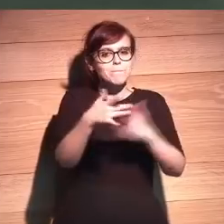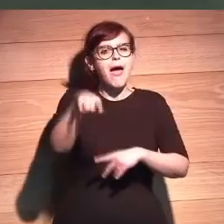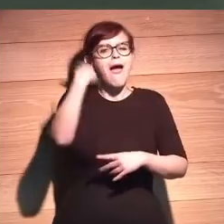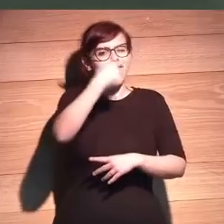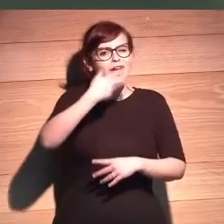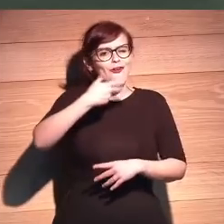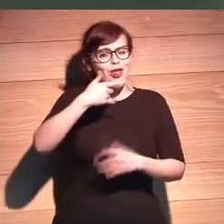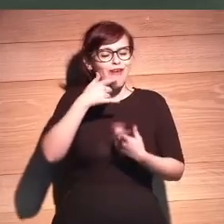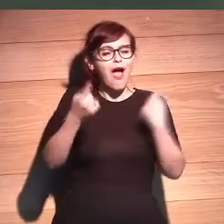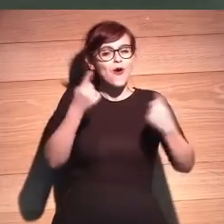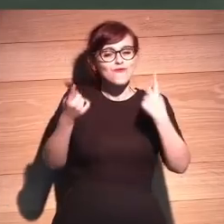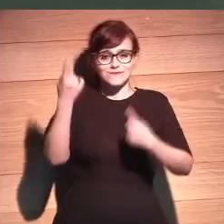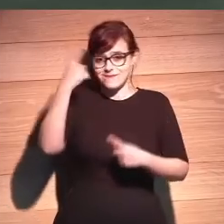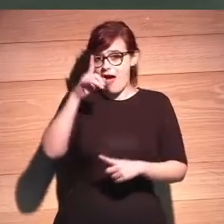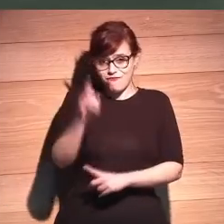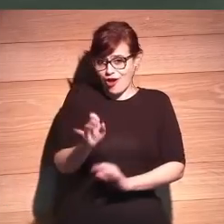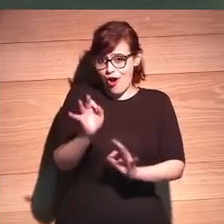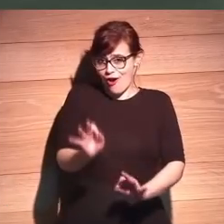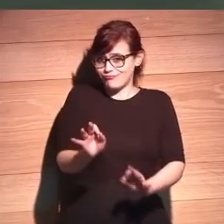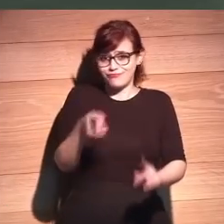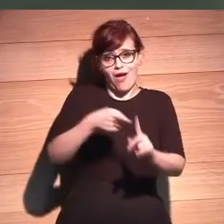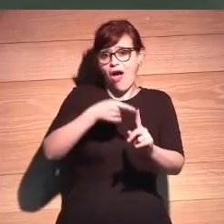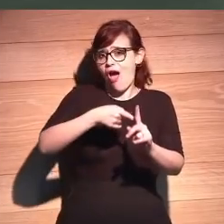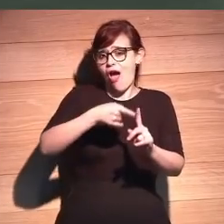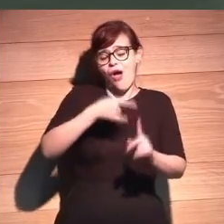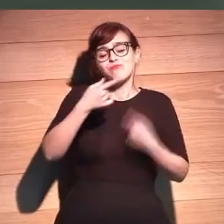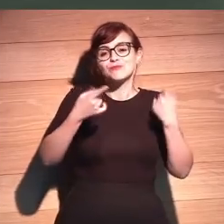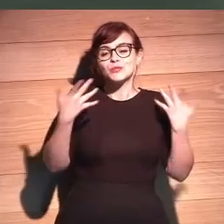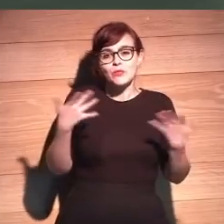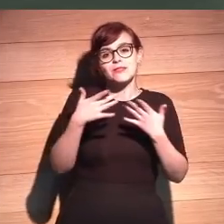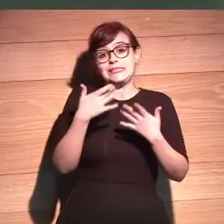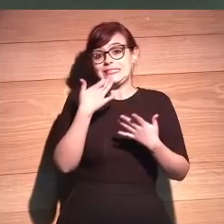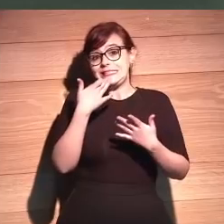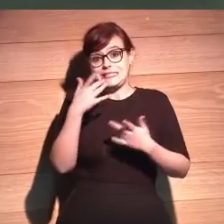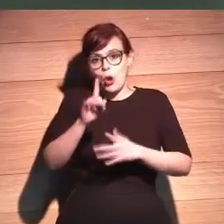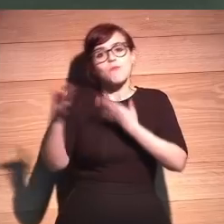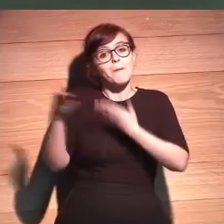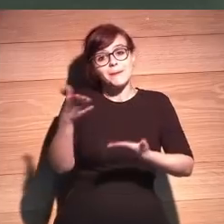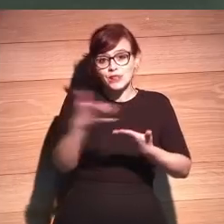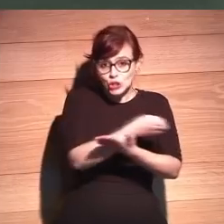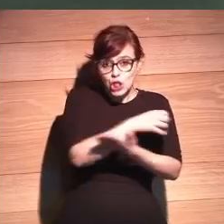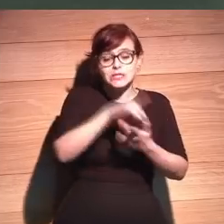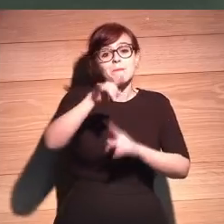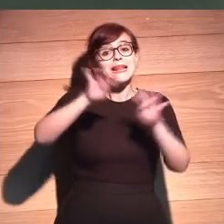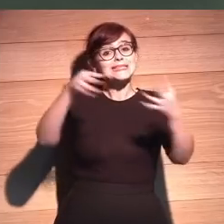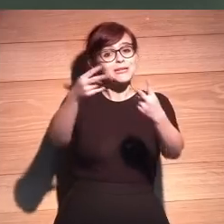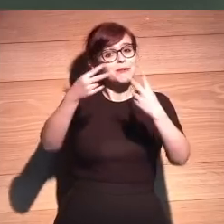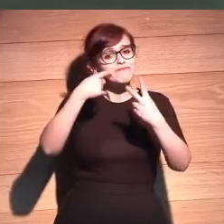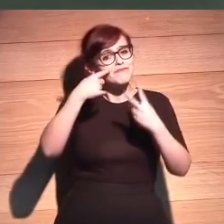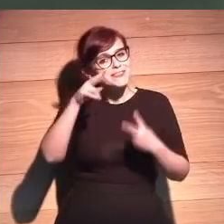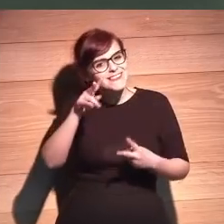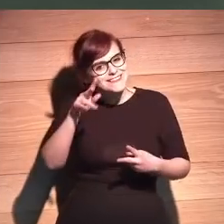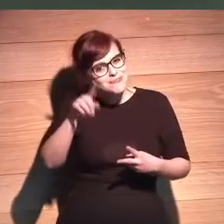alguna cara conocida, muchos ya son fijos, otros no, o sea que bienvenidos de todas formas a todos, también a los que nos estén viendo por streaming,